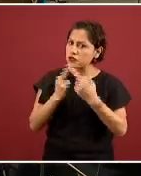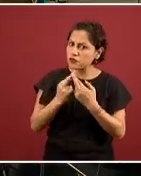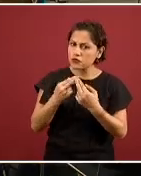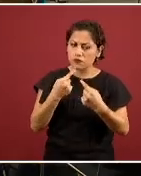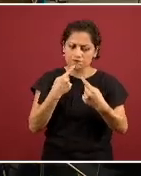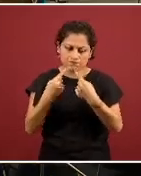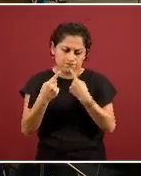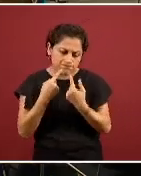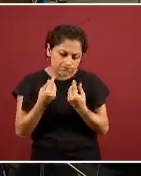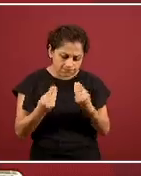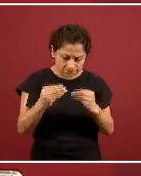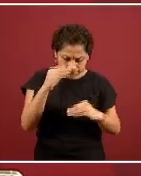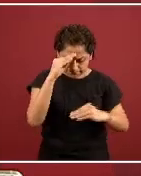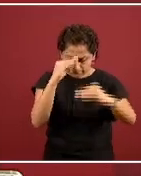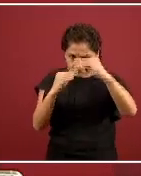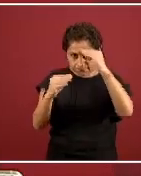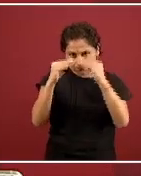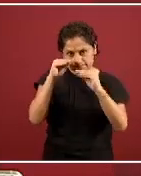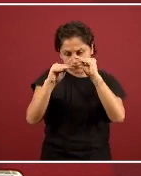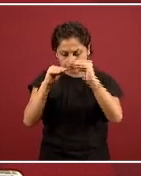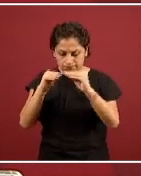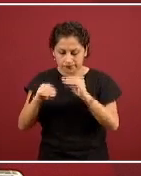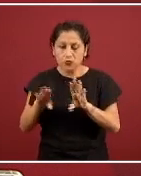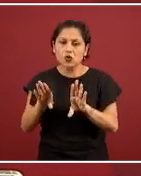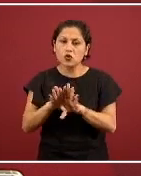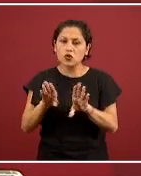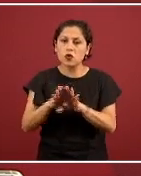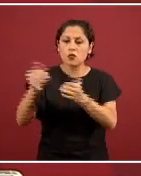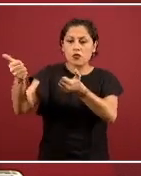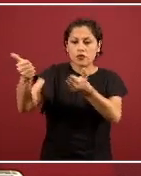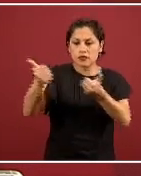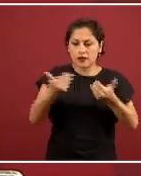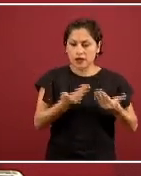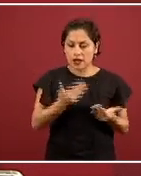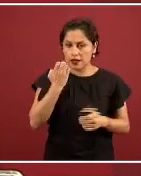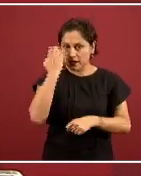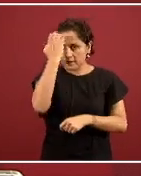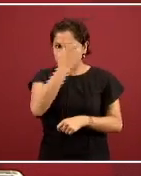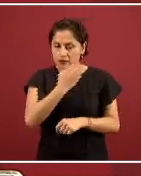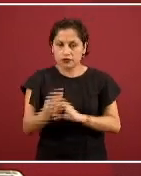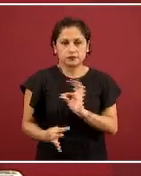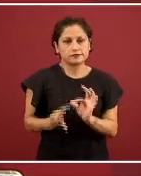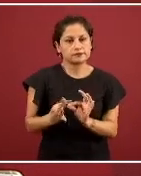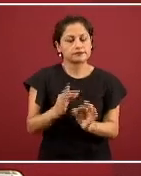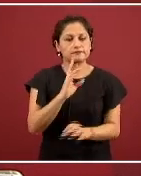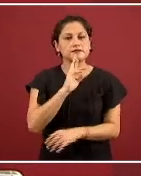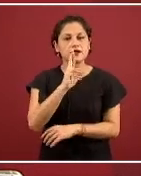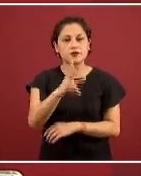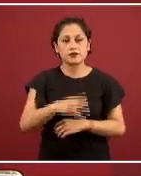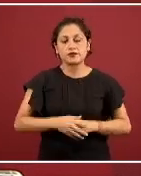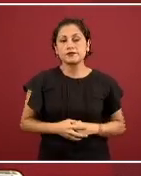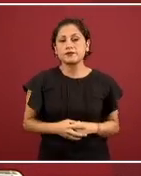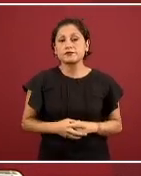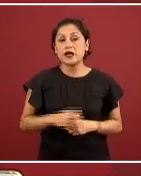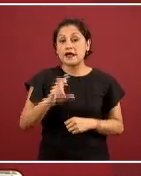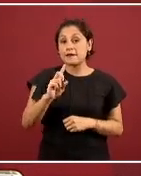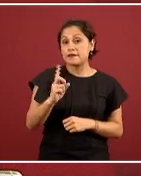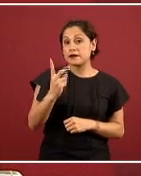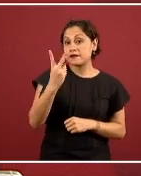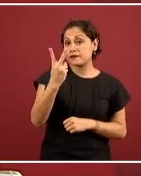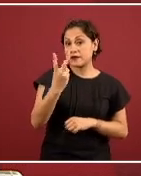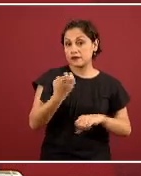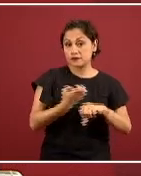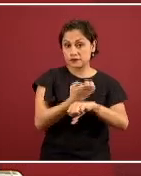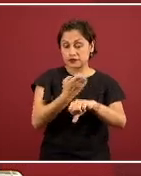analizaron cuáles son las maneras de tener una ruta crítica más eficiente los 32 estados o los 31